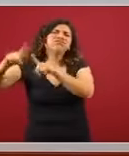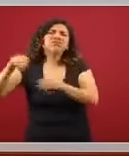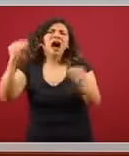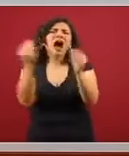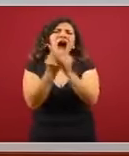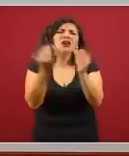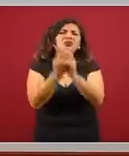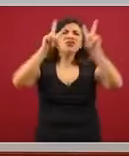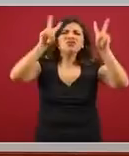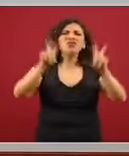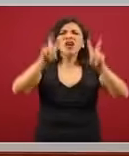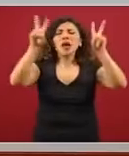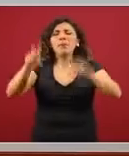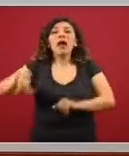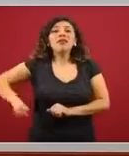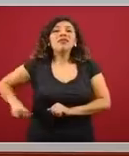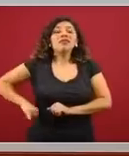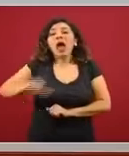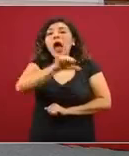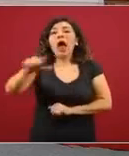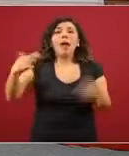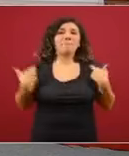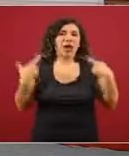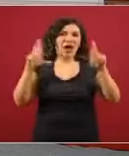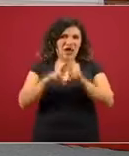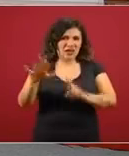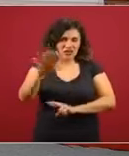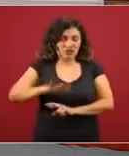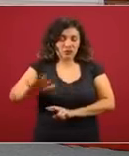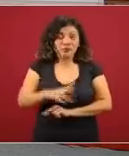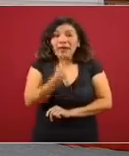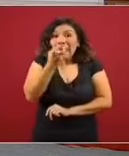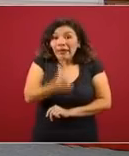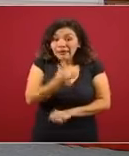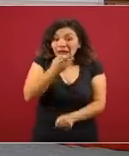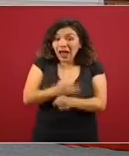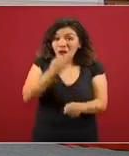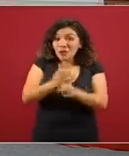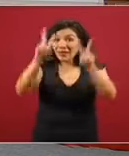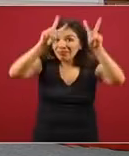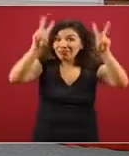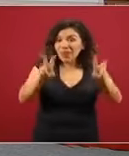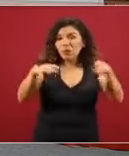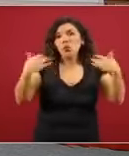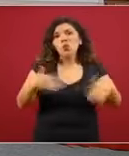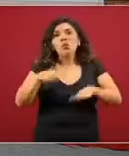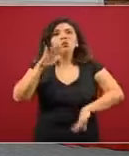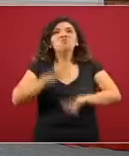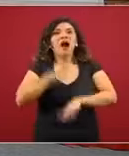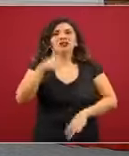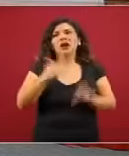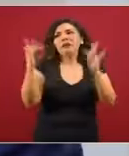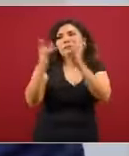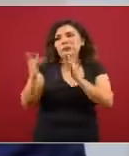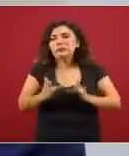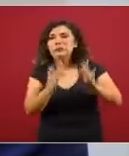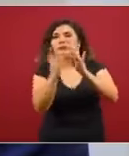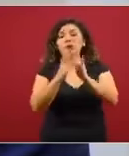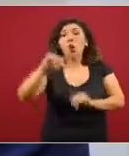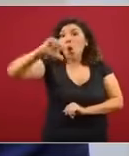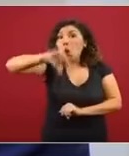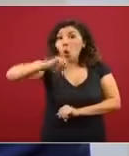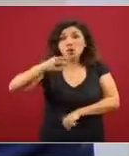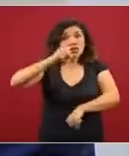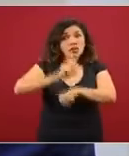de interés del sector magisterial. En este caso en particular, en efecto, se ha tenido este contacto y hoy